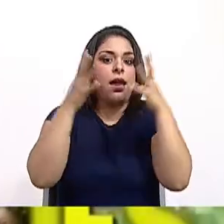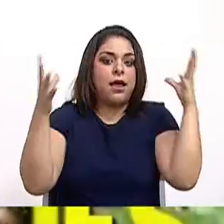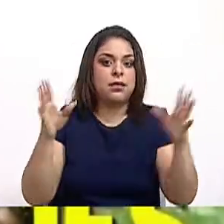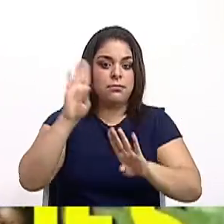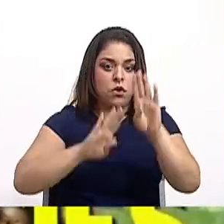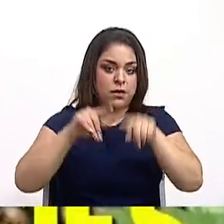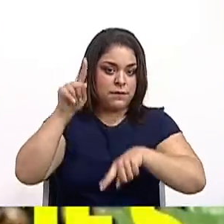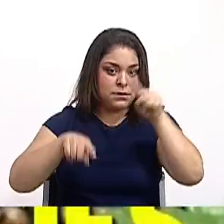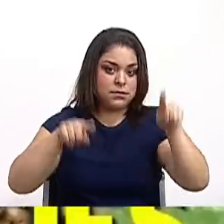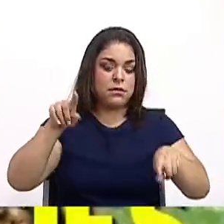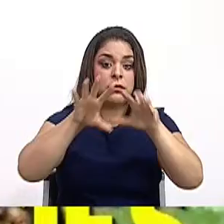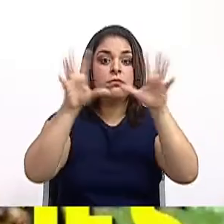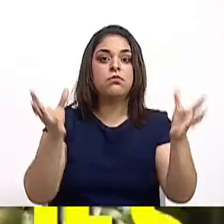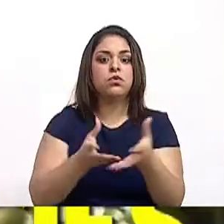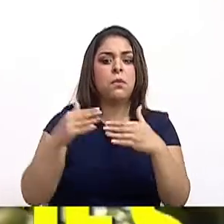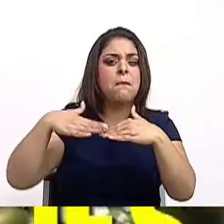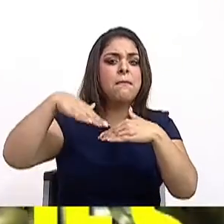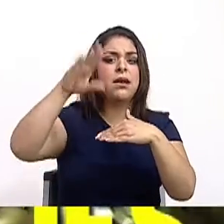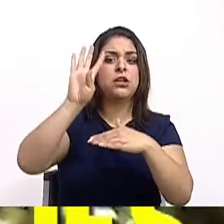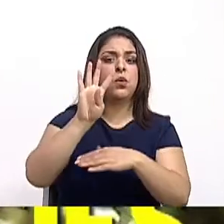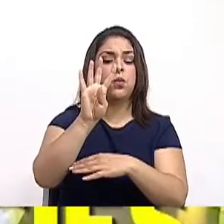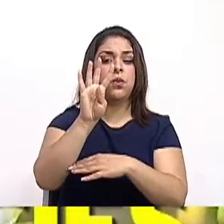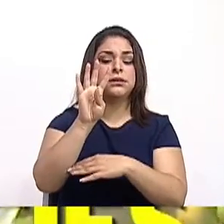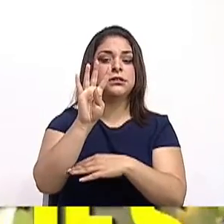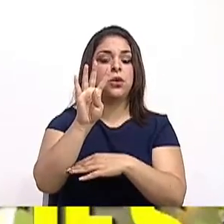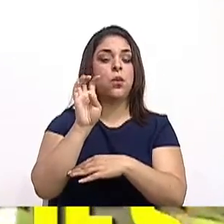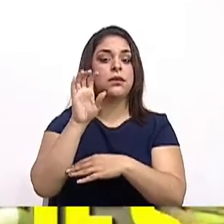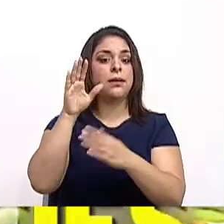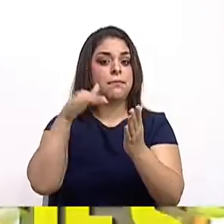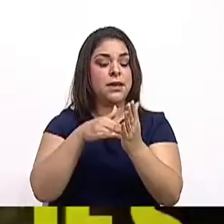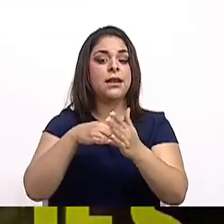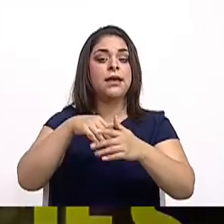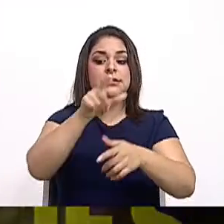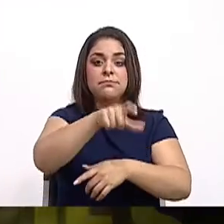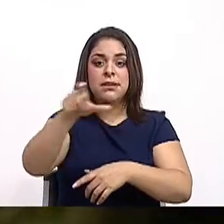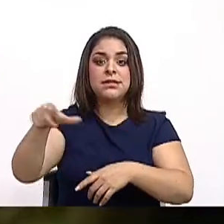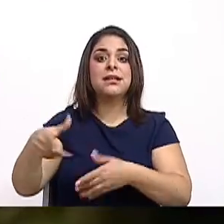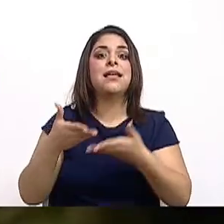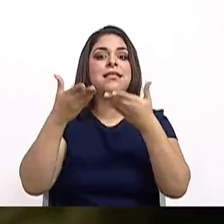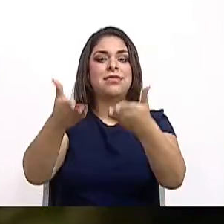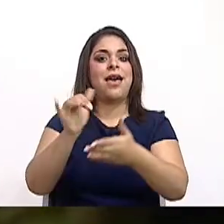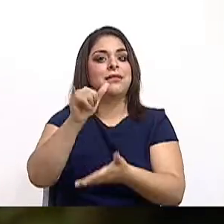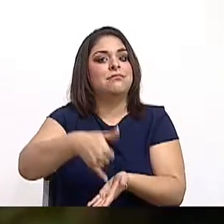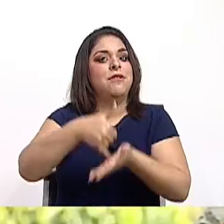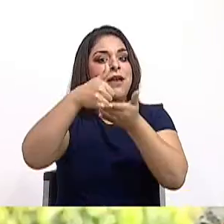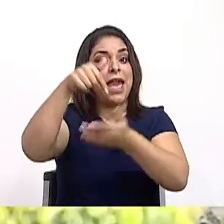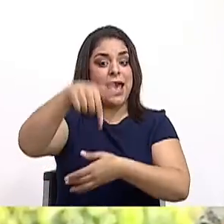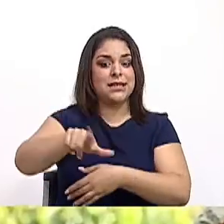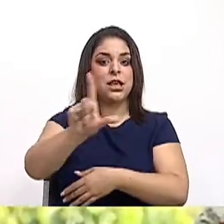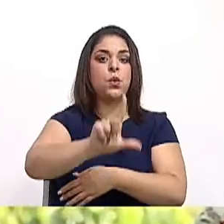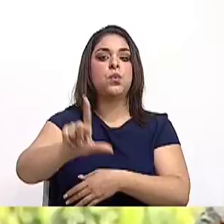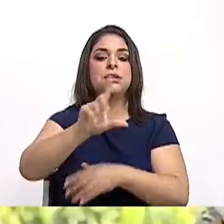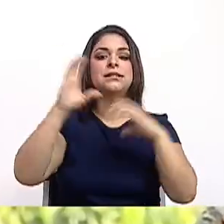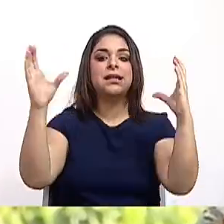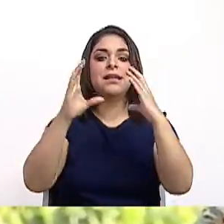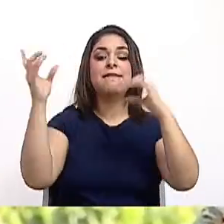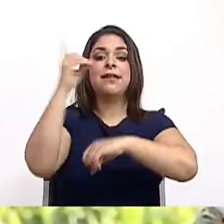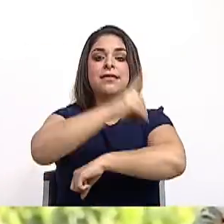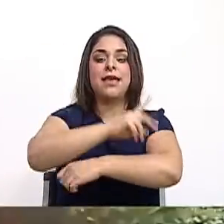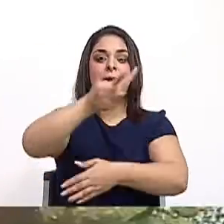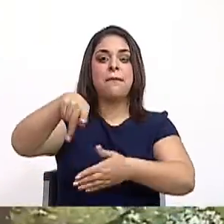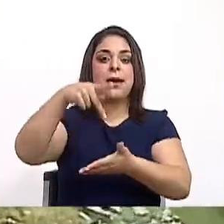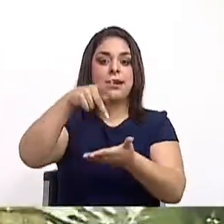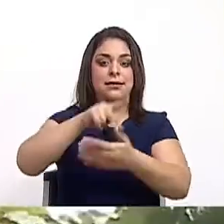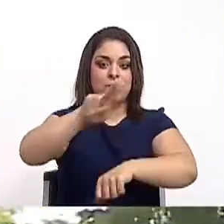Más de 500 mil especies le dan ese privilegio. Este lunes se celebra el Día de los Parques Nacionales, con un